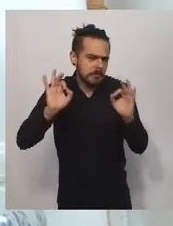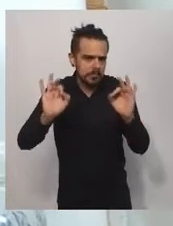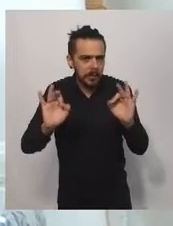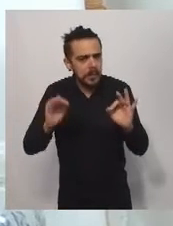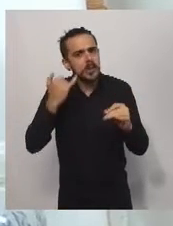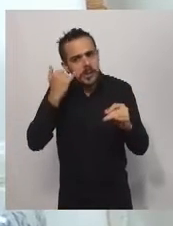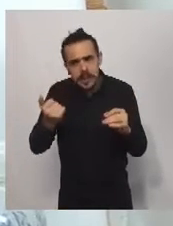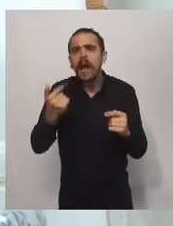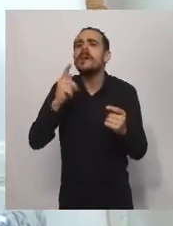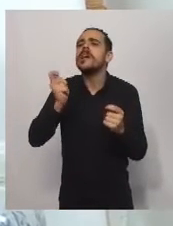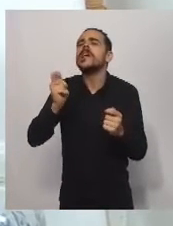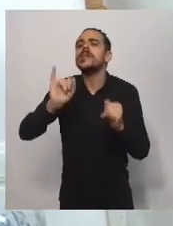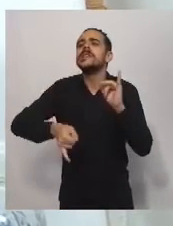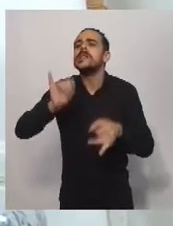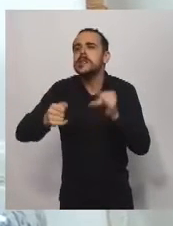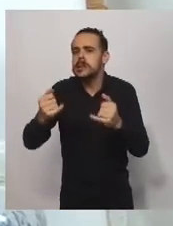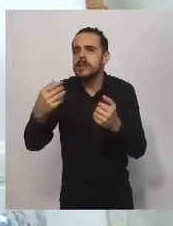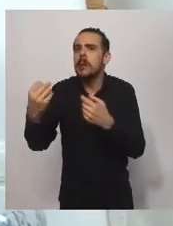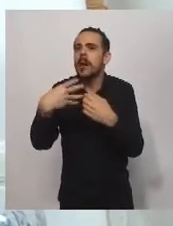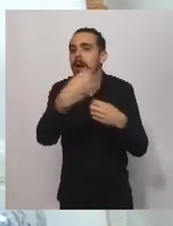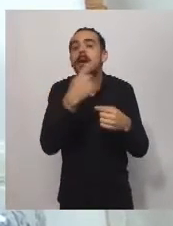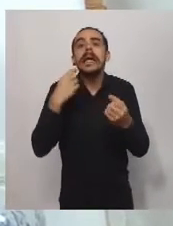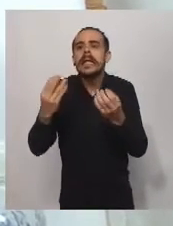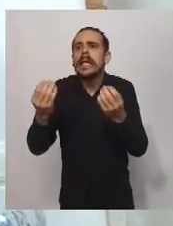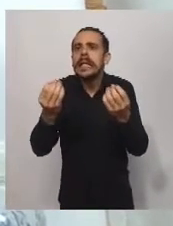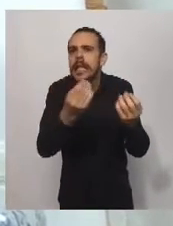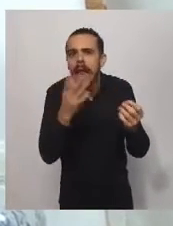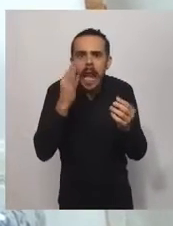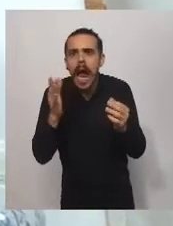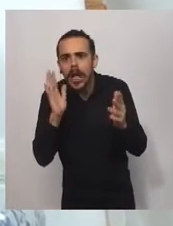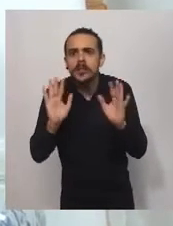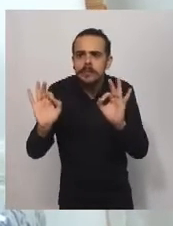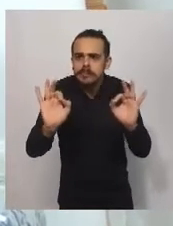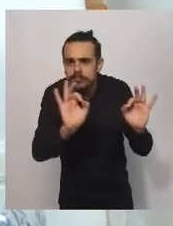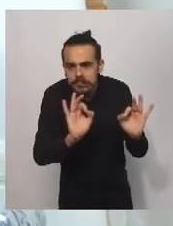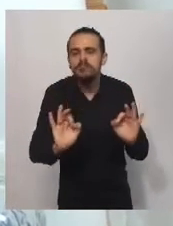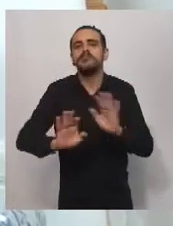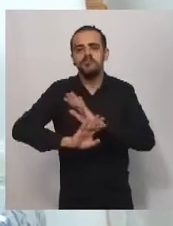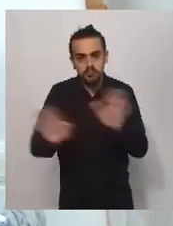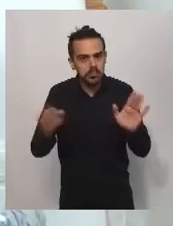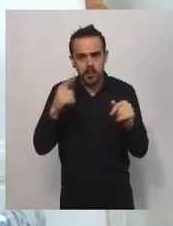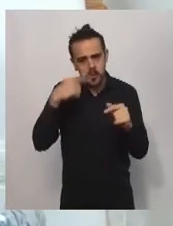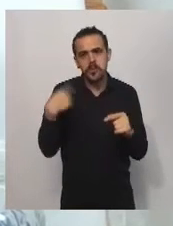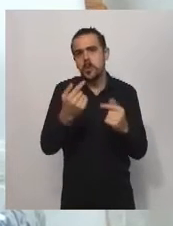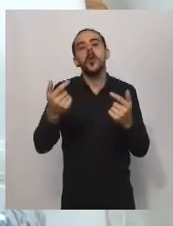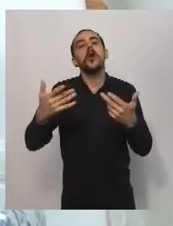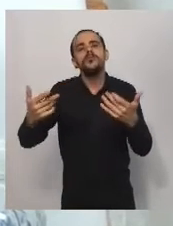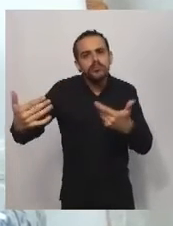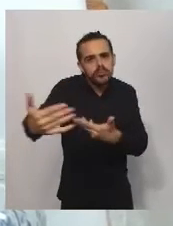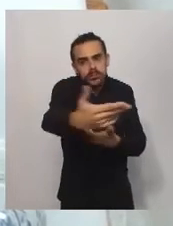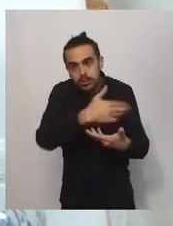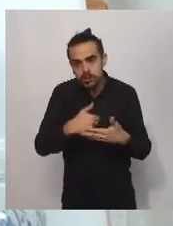relevamiento a disposición de las autoridades de salud de la provincia para los efectos que ellos consideren